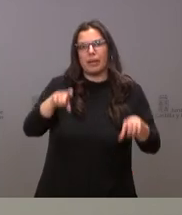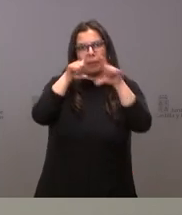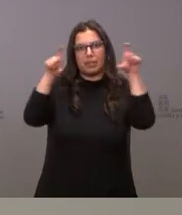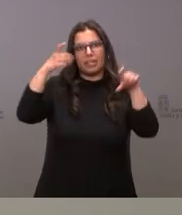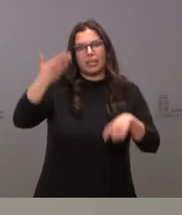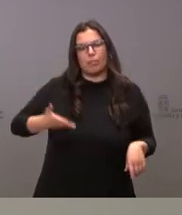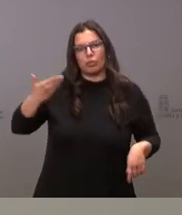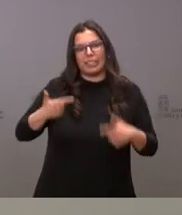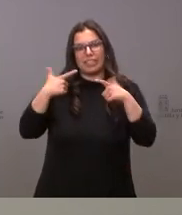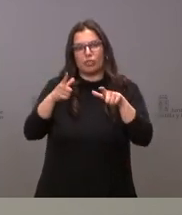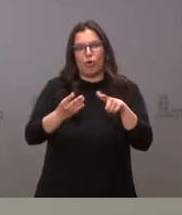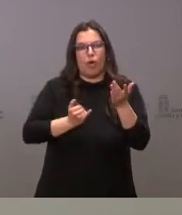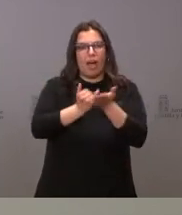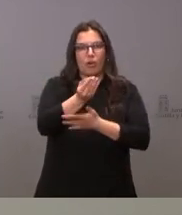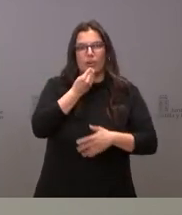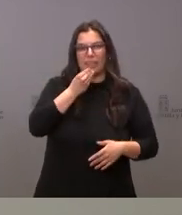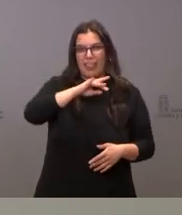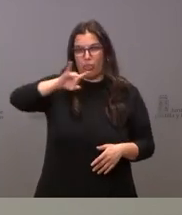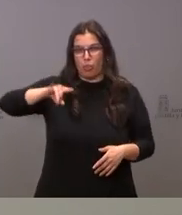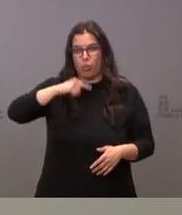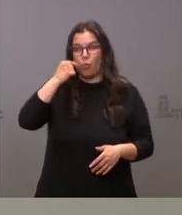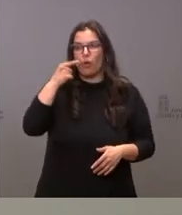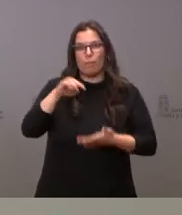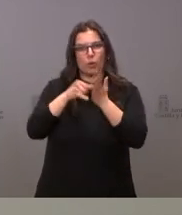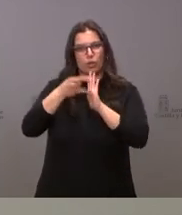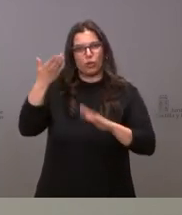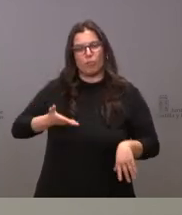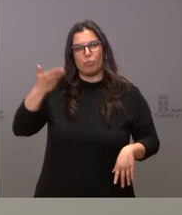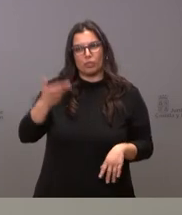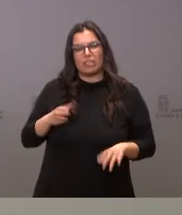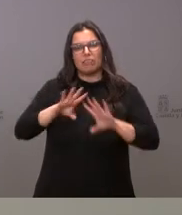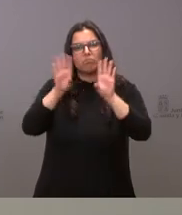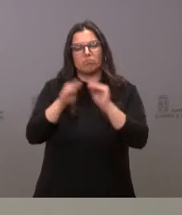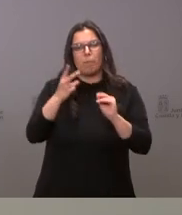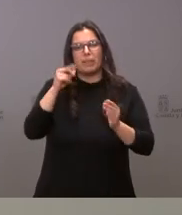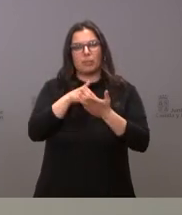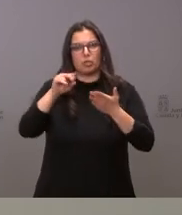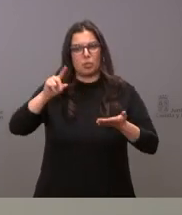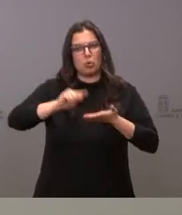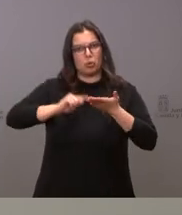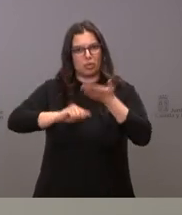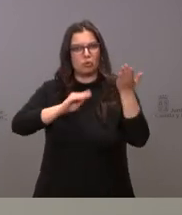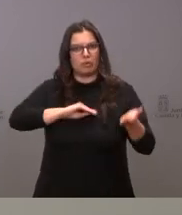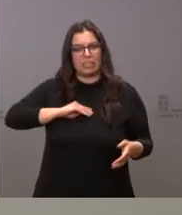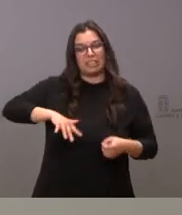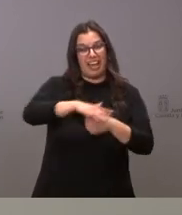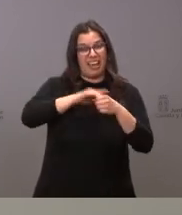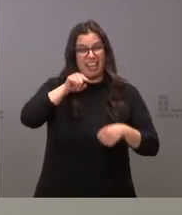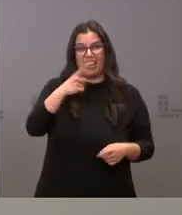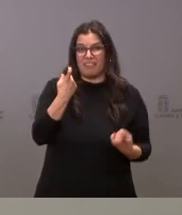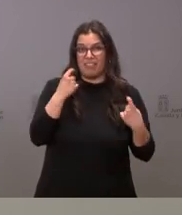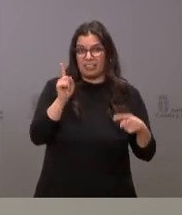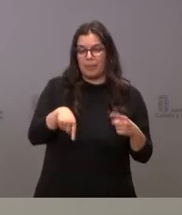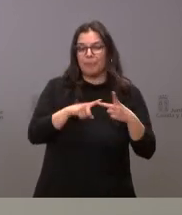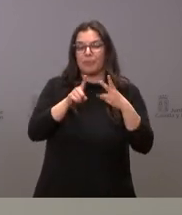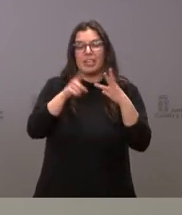del sector agroalimentario Edulcorantes que tiene un proyecto muy relevante son 20 millones de euros la creación de bastante empleo en esta zona que tanto lo necesita y